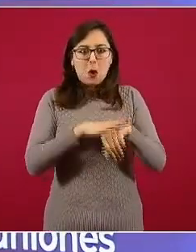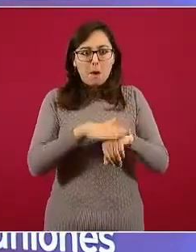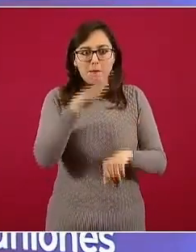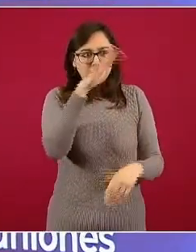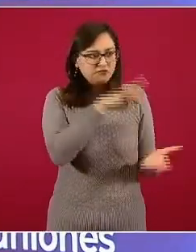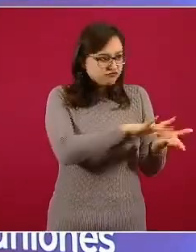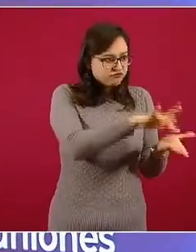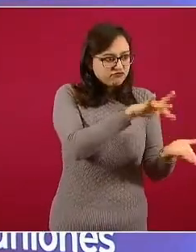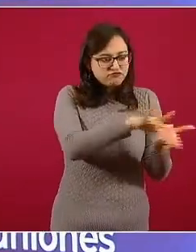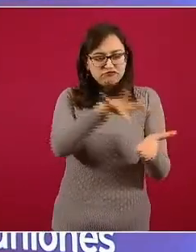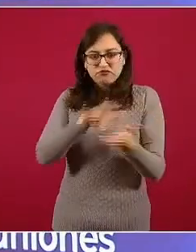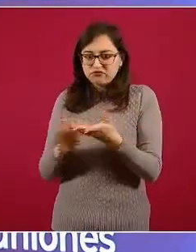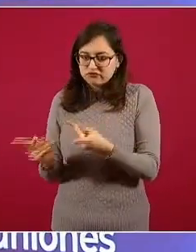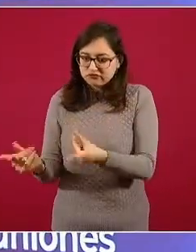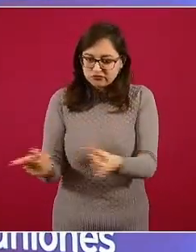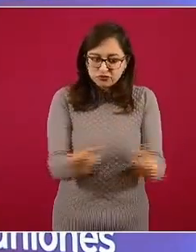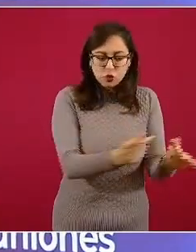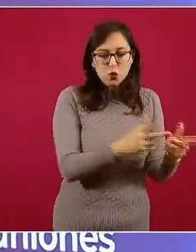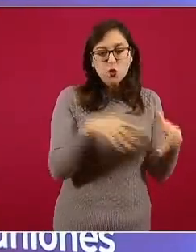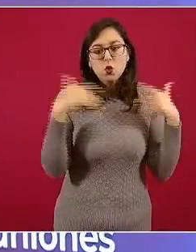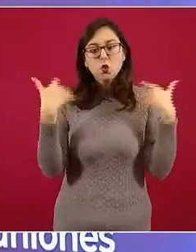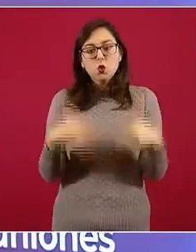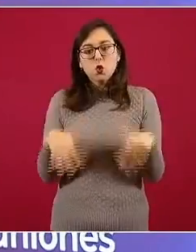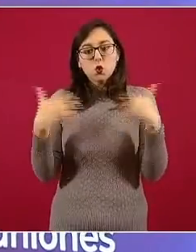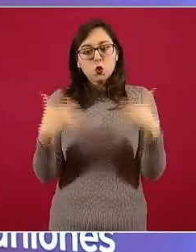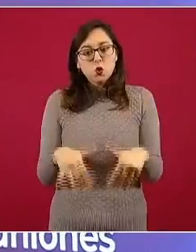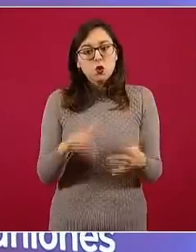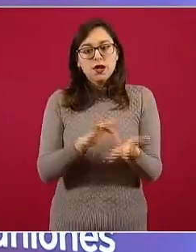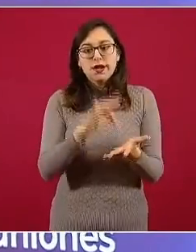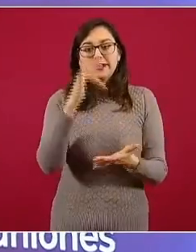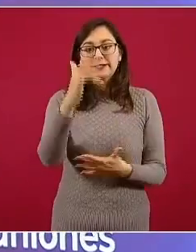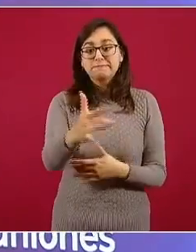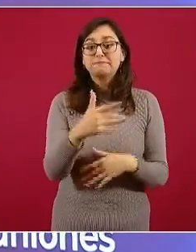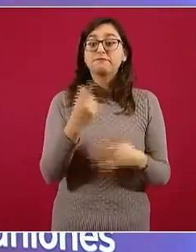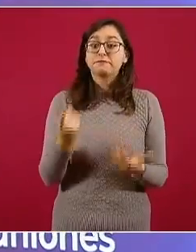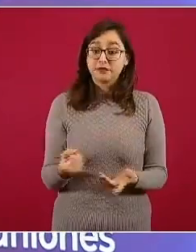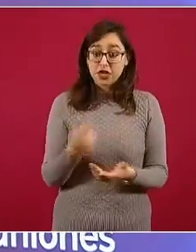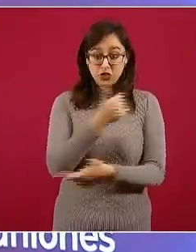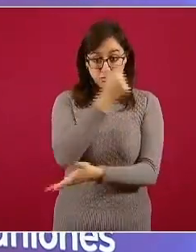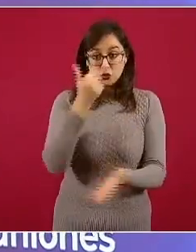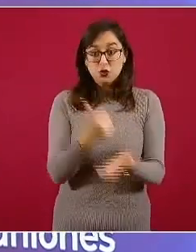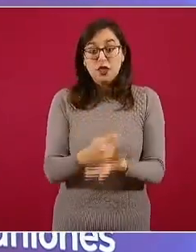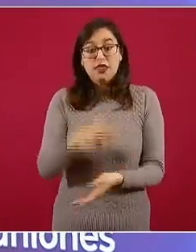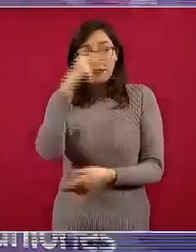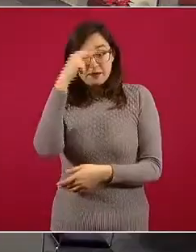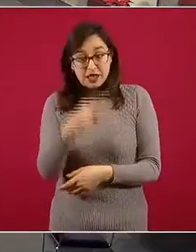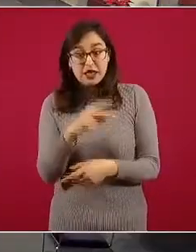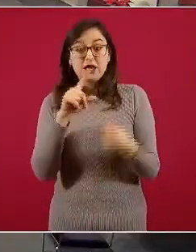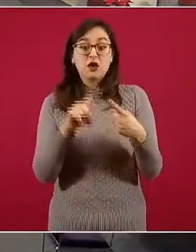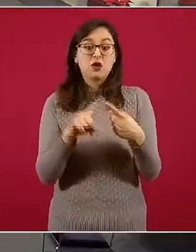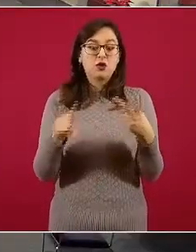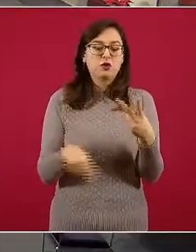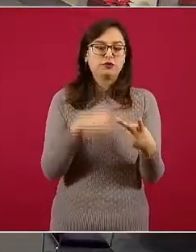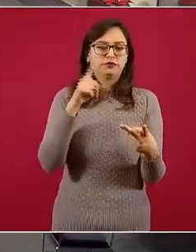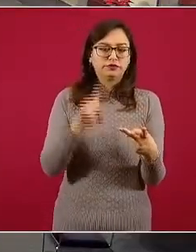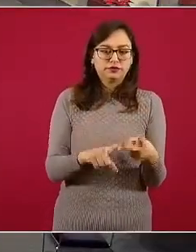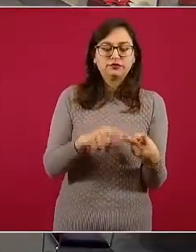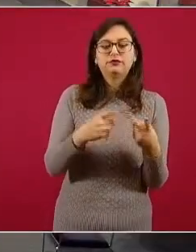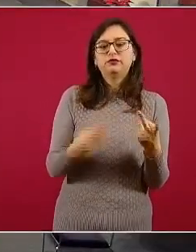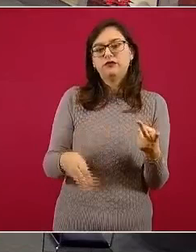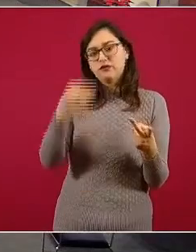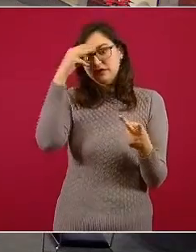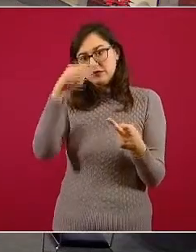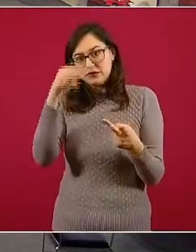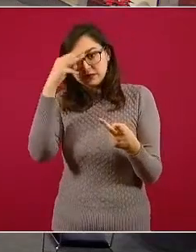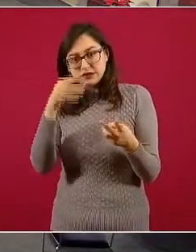que apoyen a la zona de la Ciudad de México, también hemos tenido apoyo en la zona de Tijuana y Mexicali, cosa para incrementar